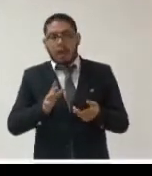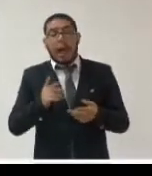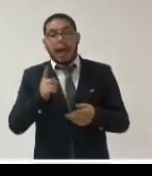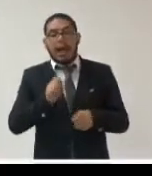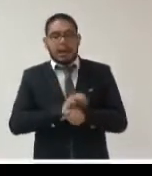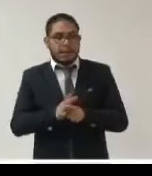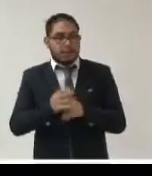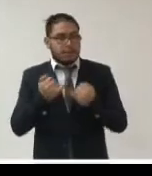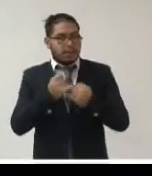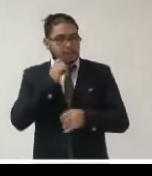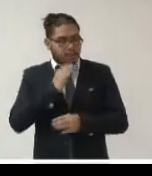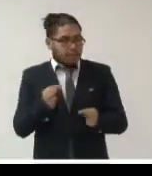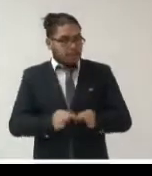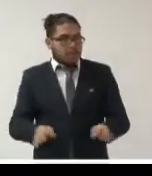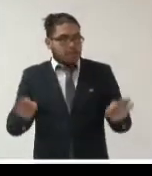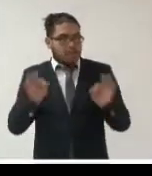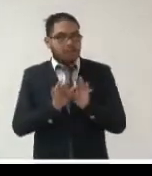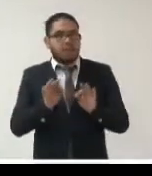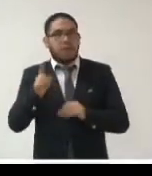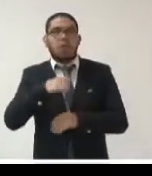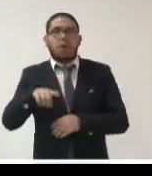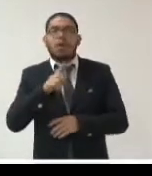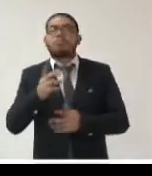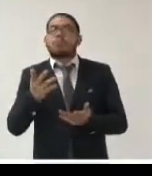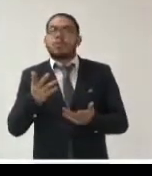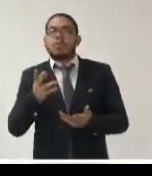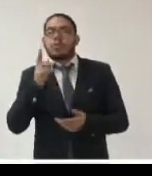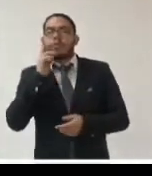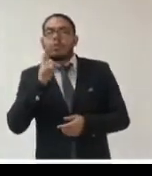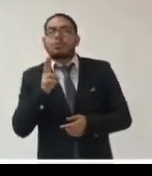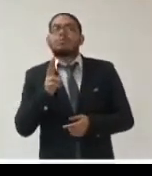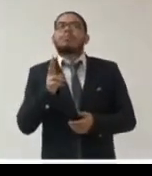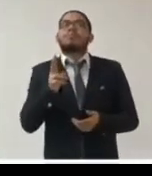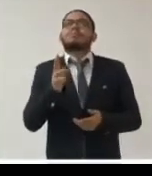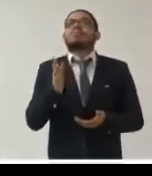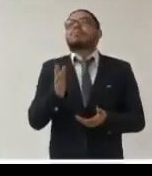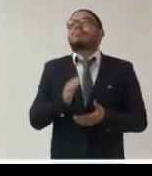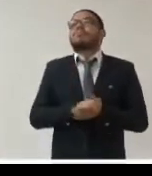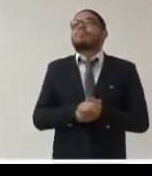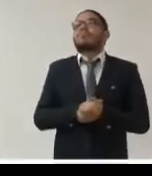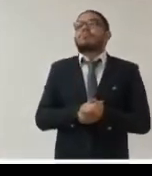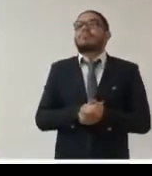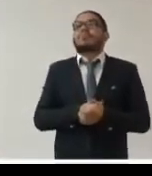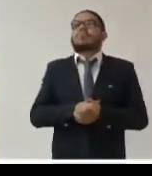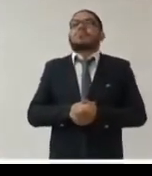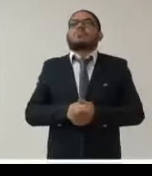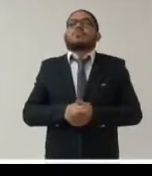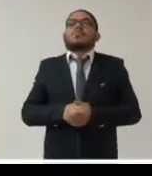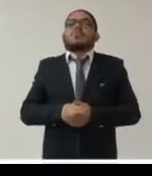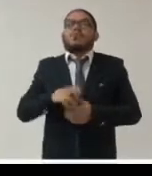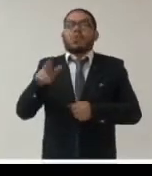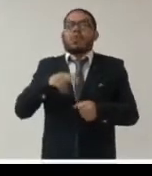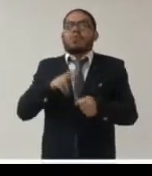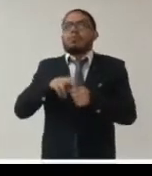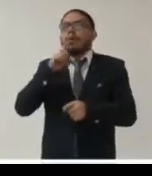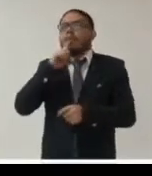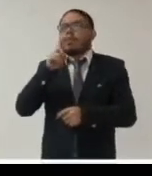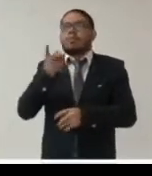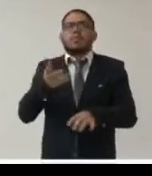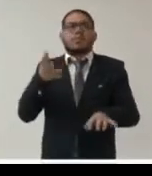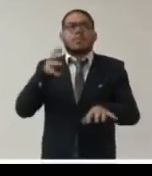importante que la propia normativa de emergencia o la que se aplique de manera habitual incorpore